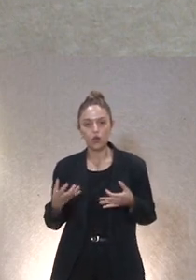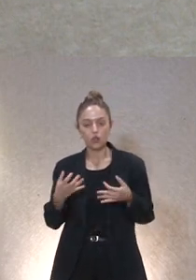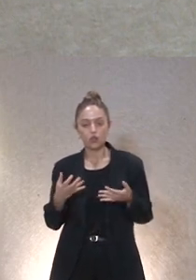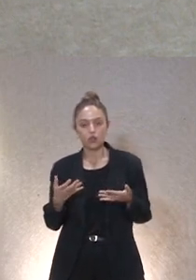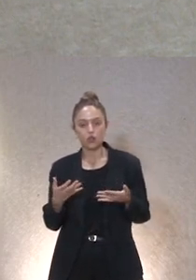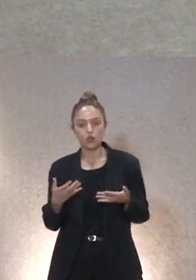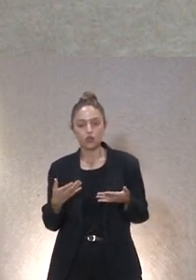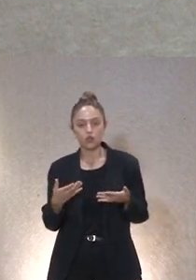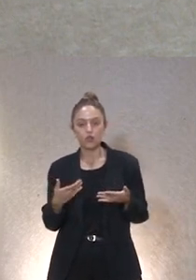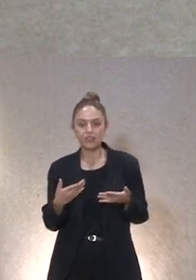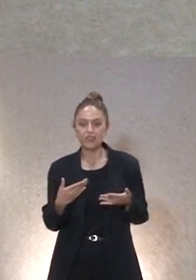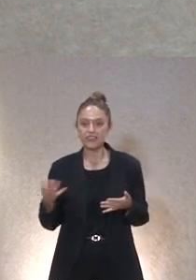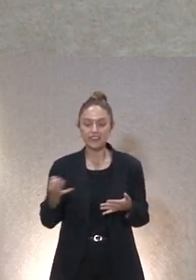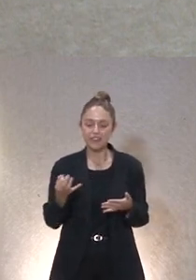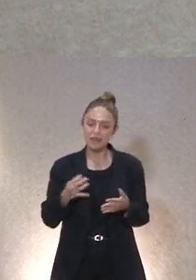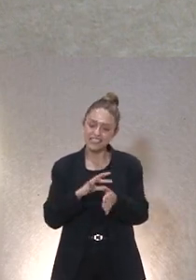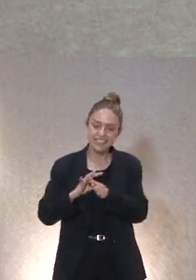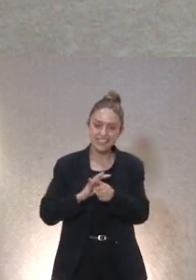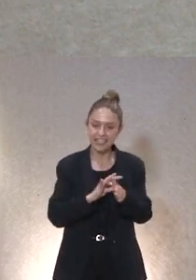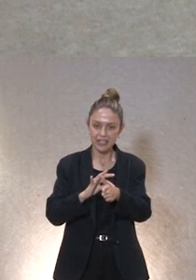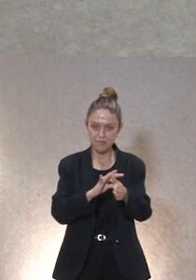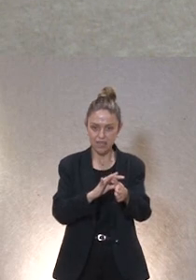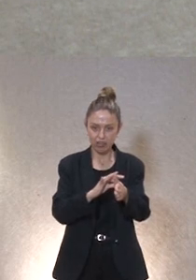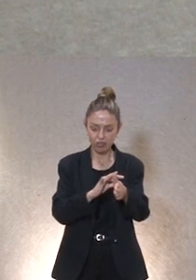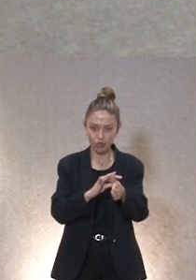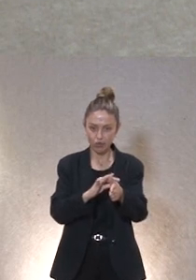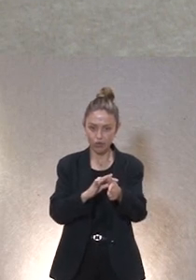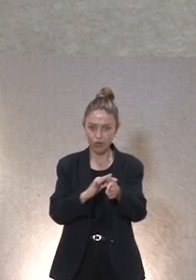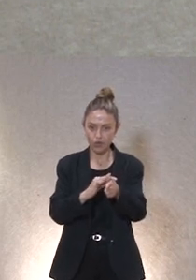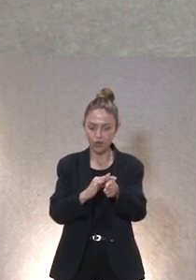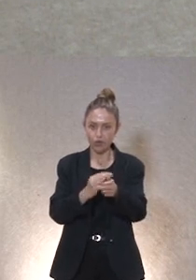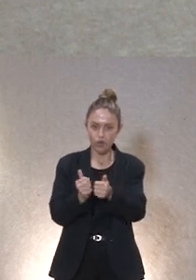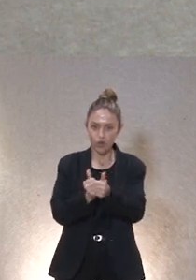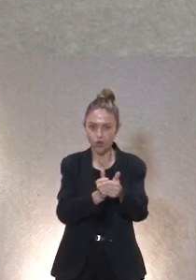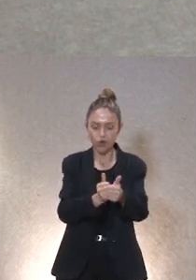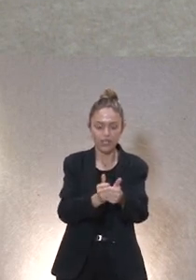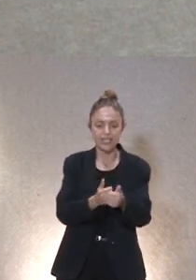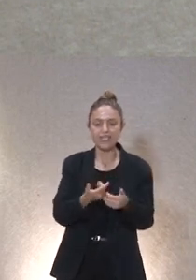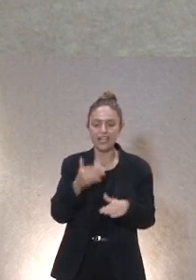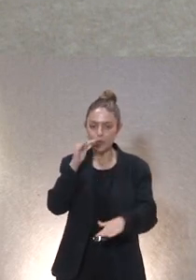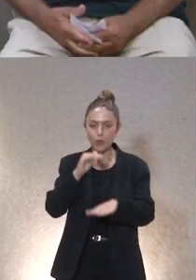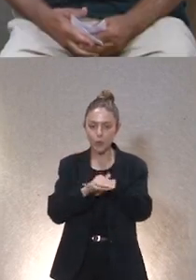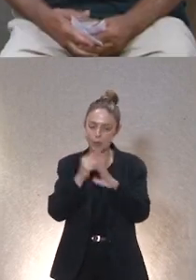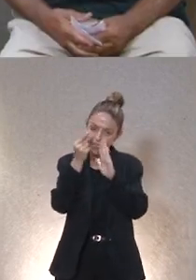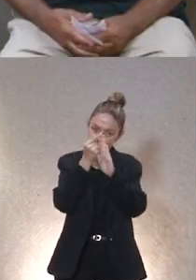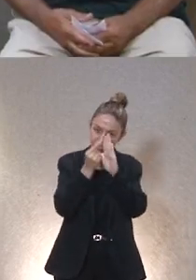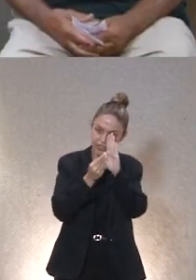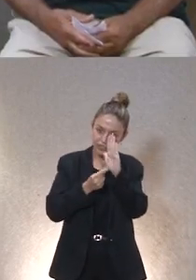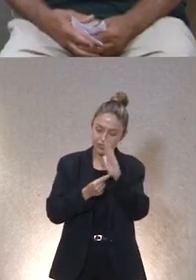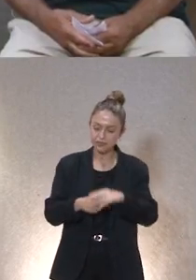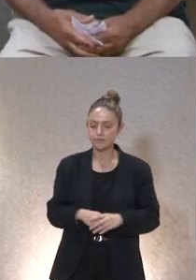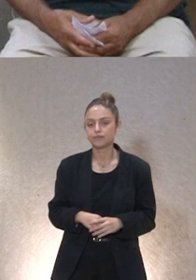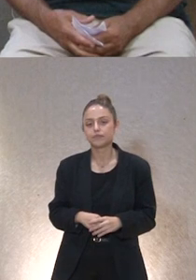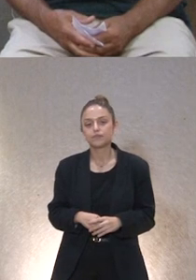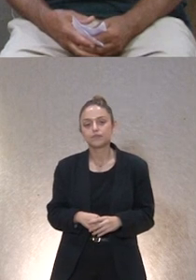declamaciones ¿no? sino que tenemos que hacer un seguimiento y efectivamente valorar que efectivamente se estén cumpliendo porque como grandes programas